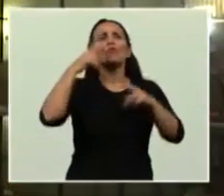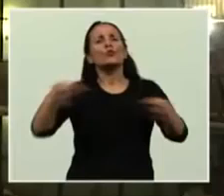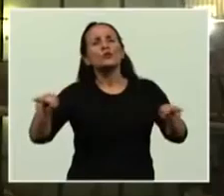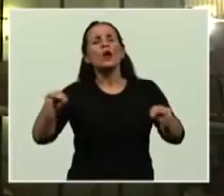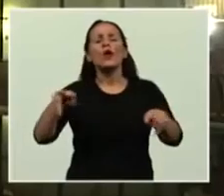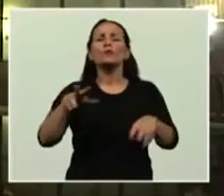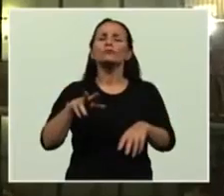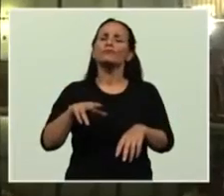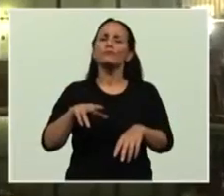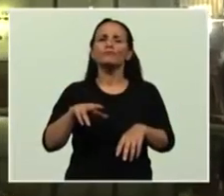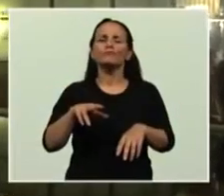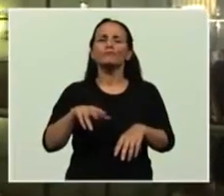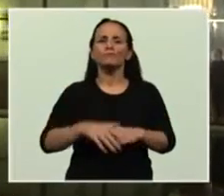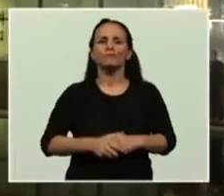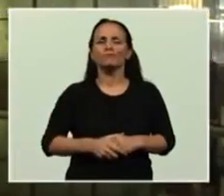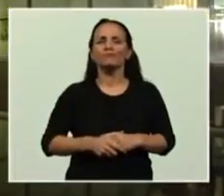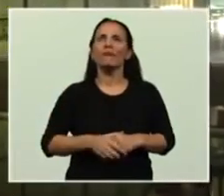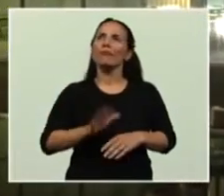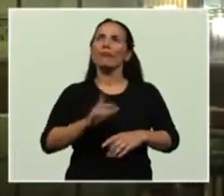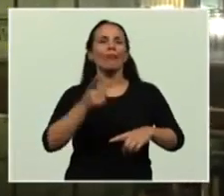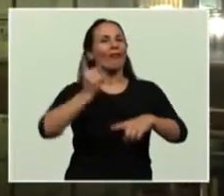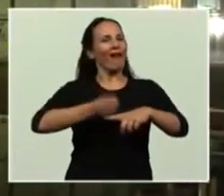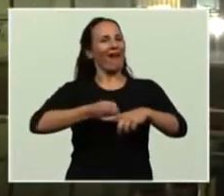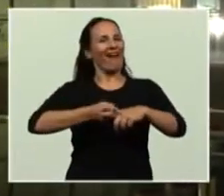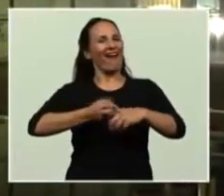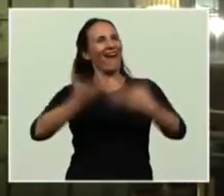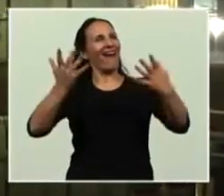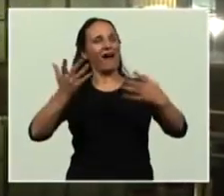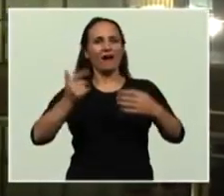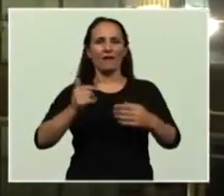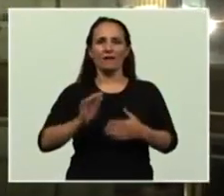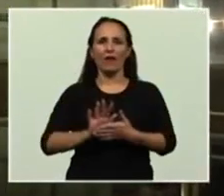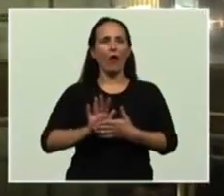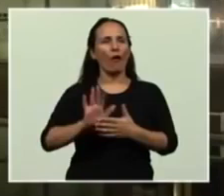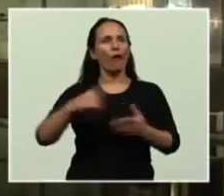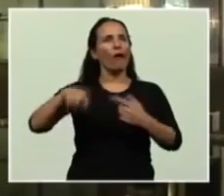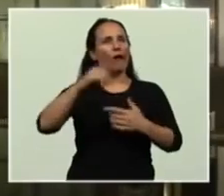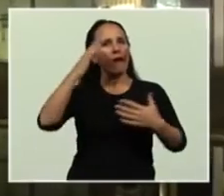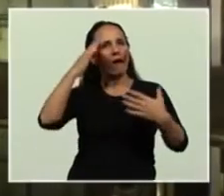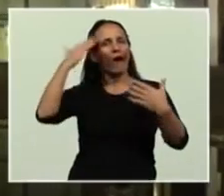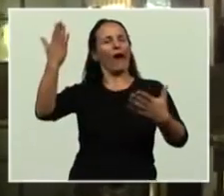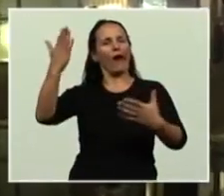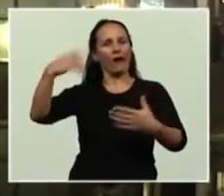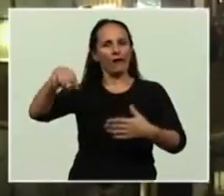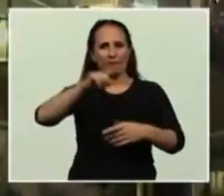que festeje o que conmemore la guerra.